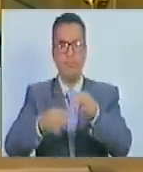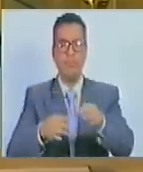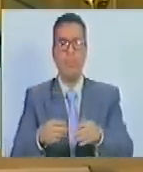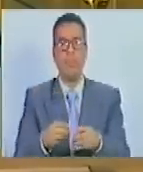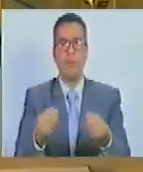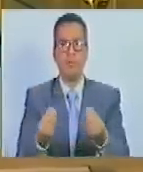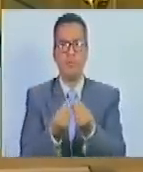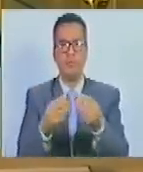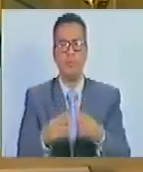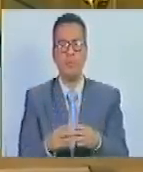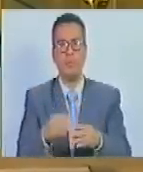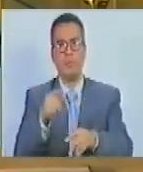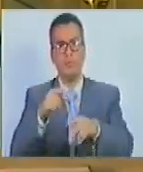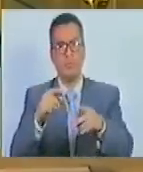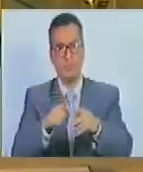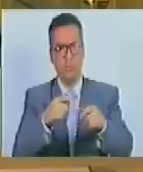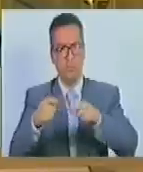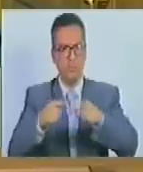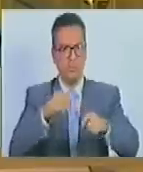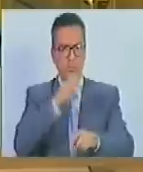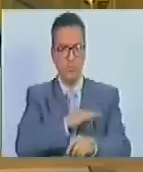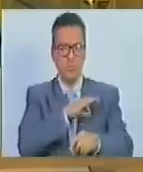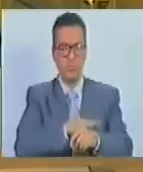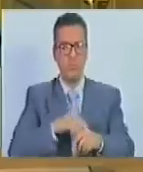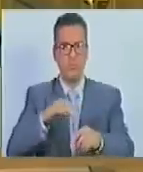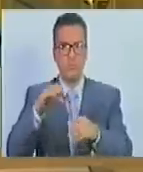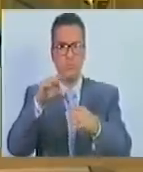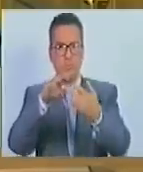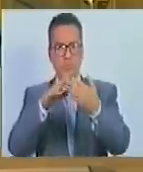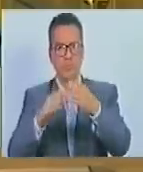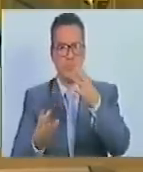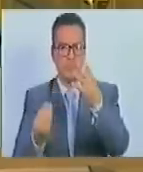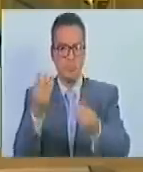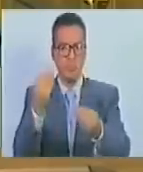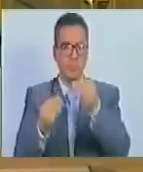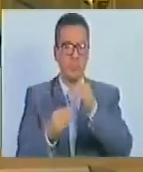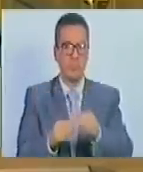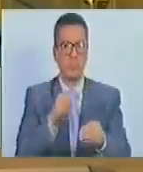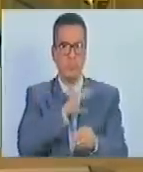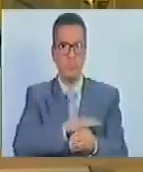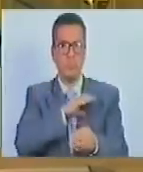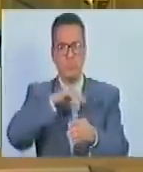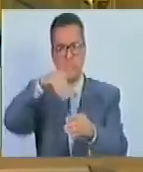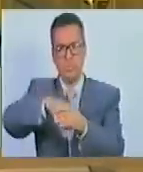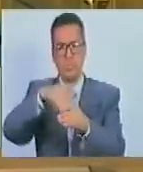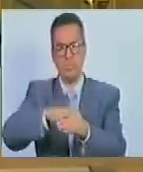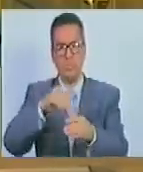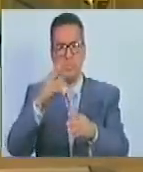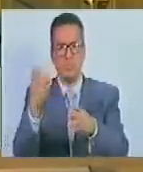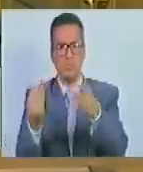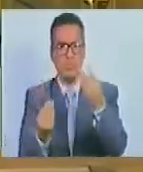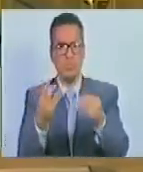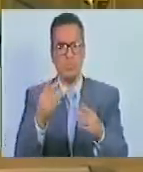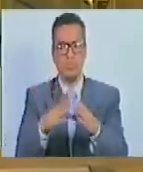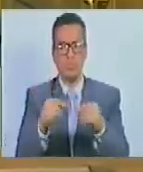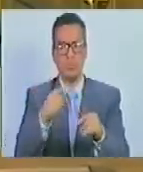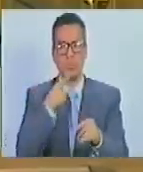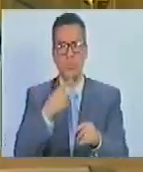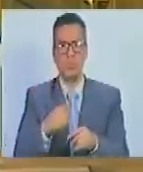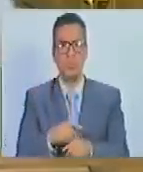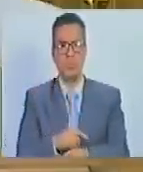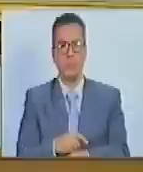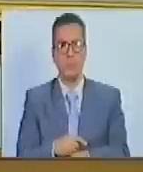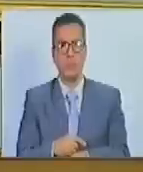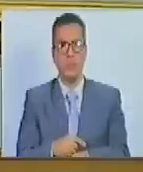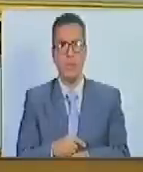comunitaria unidad contraloría social del consejo comunal y de la comisión electoral del consejo comunal estado siano presidente